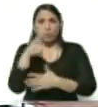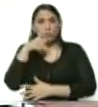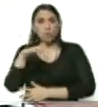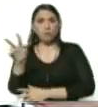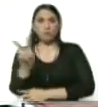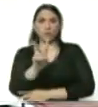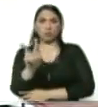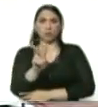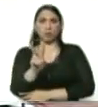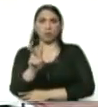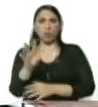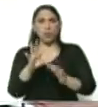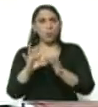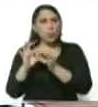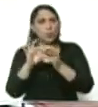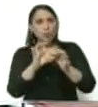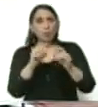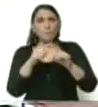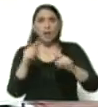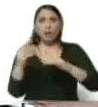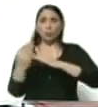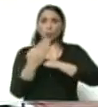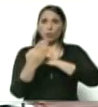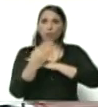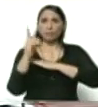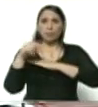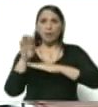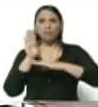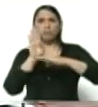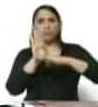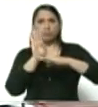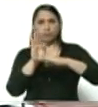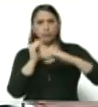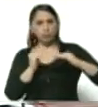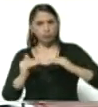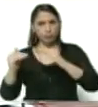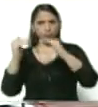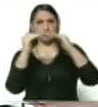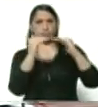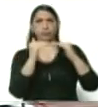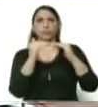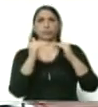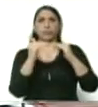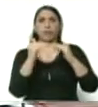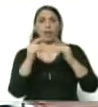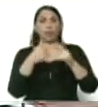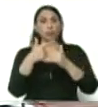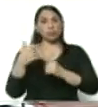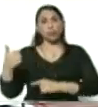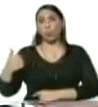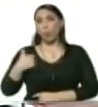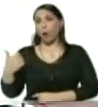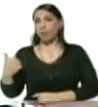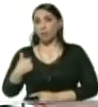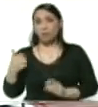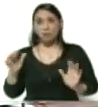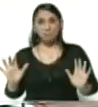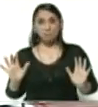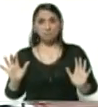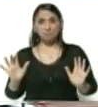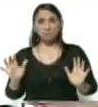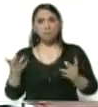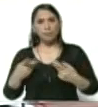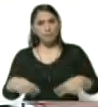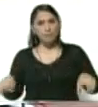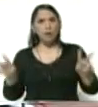venezolano unido justamente para cuidarse y para cuidarnos entre todos. Así que cualquier tipo de